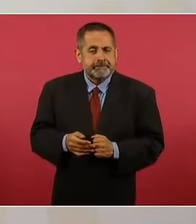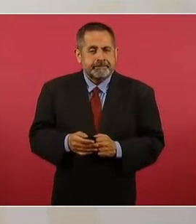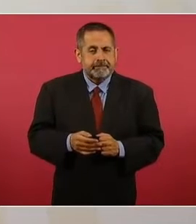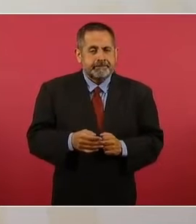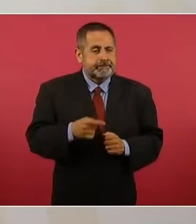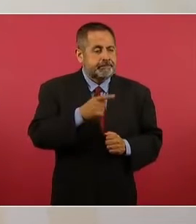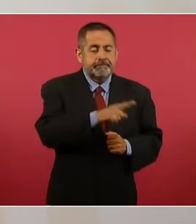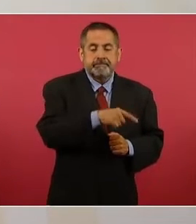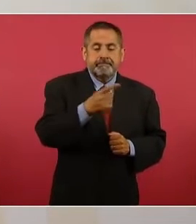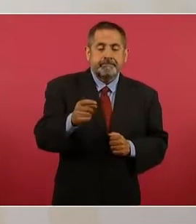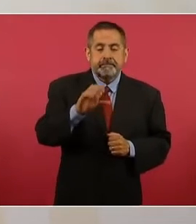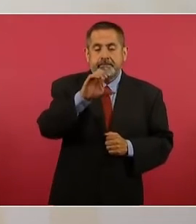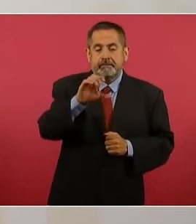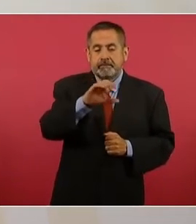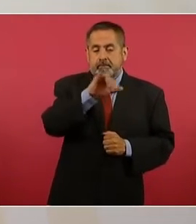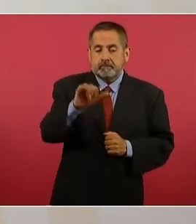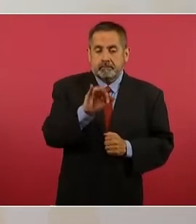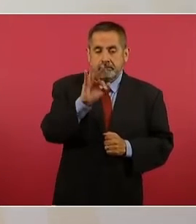Consejo de la Judicatura,